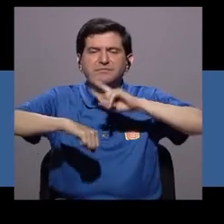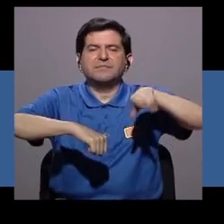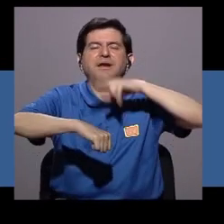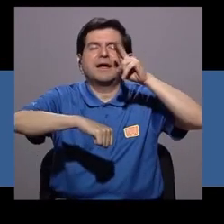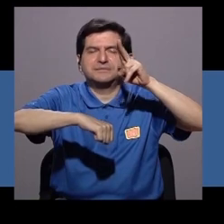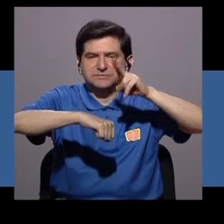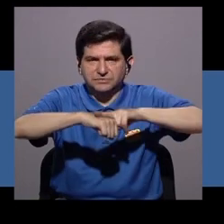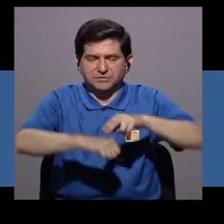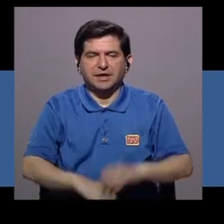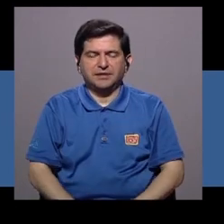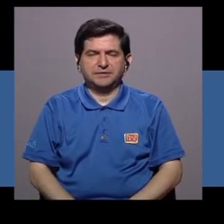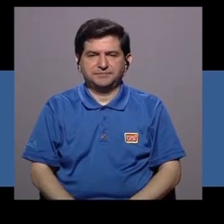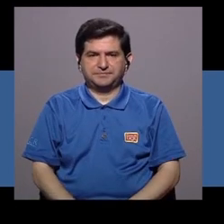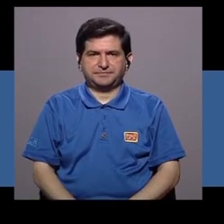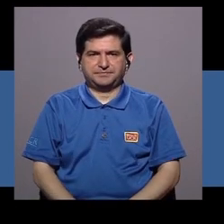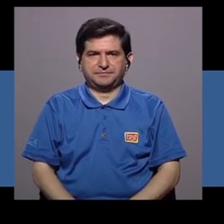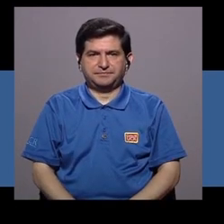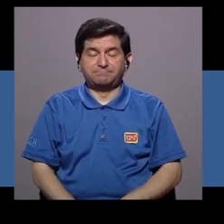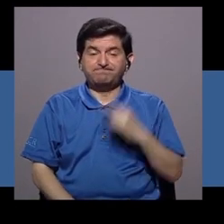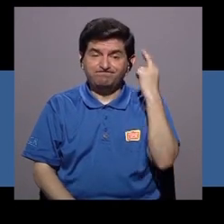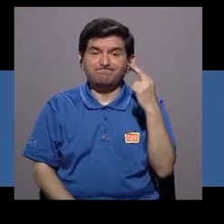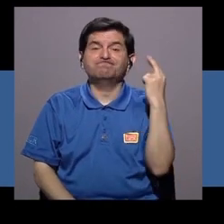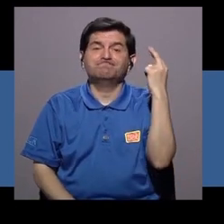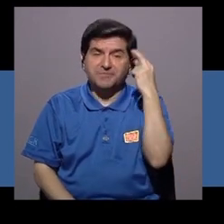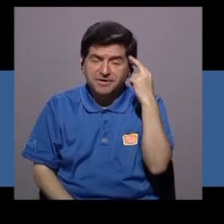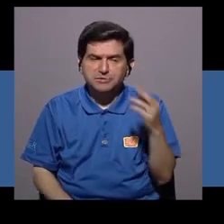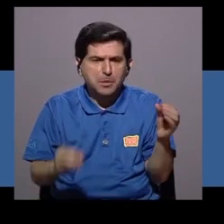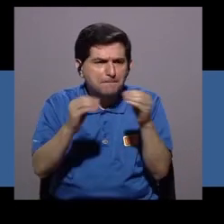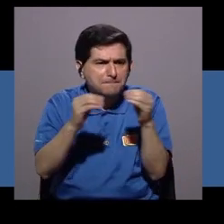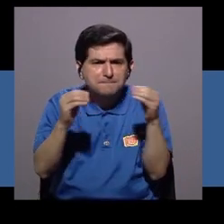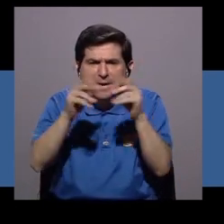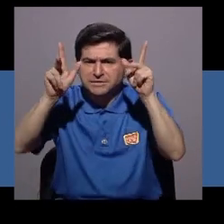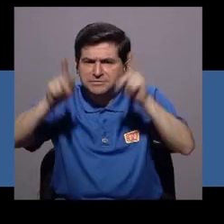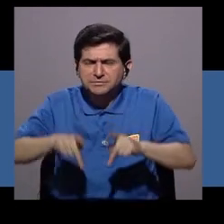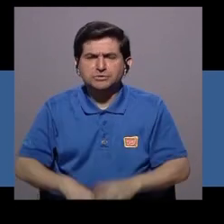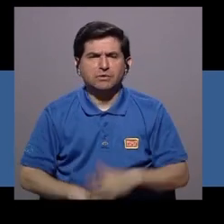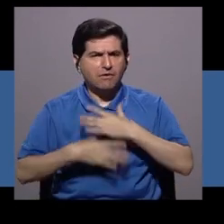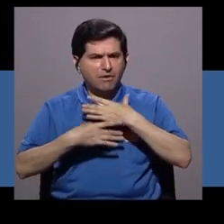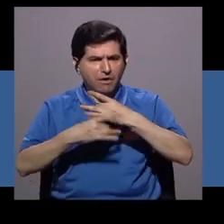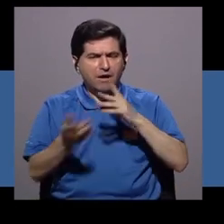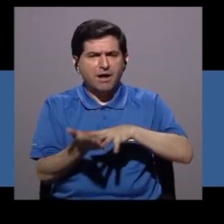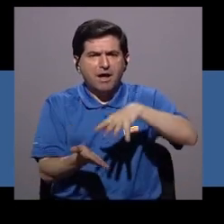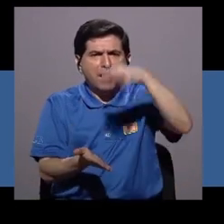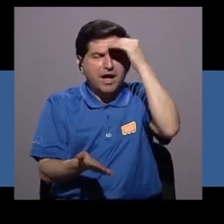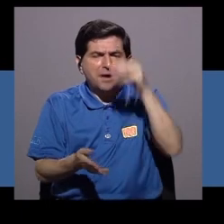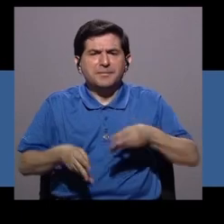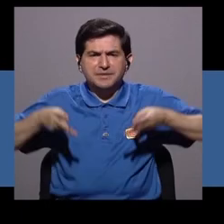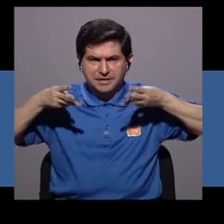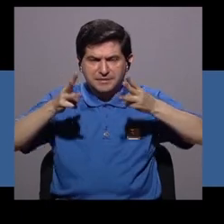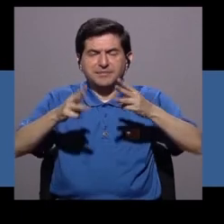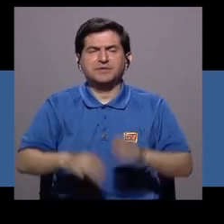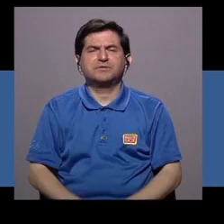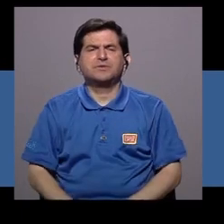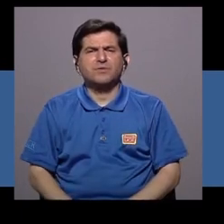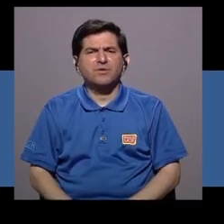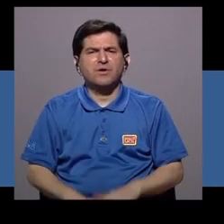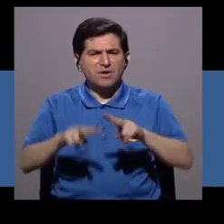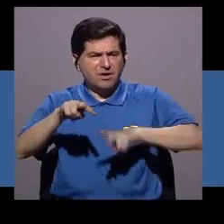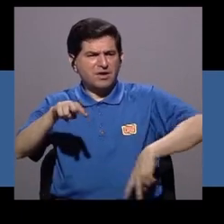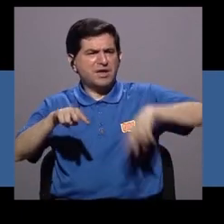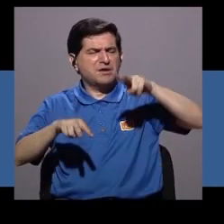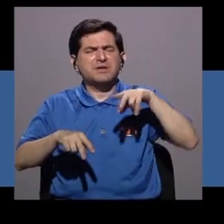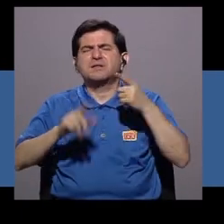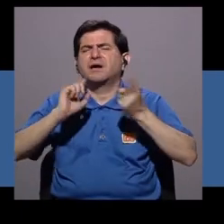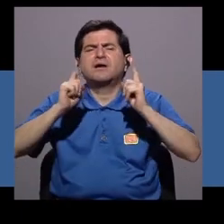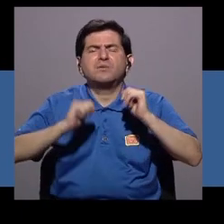ecológico, hacia lo natural, hacia lo orgánico, y por esa razón cada vez más personas se están interesando en aprender el método Billings. ¿Qué